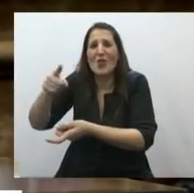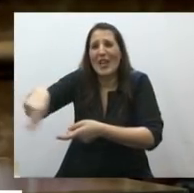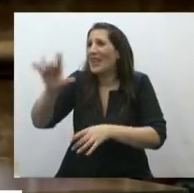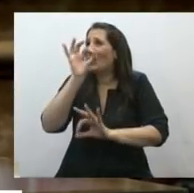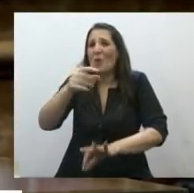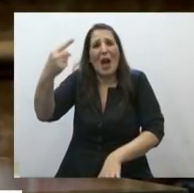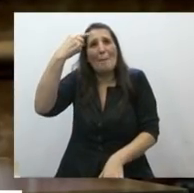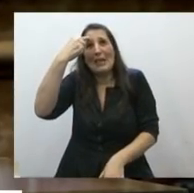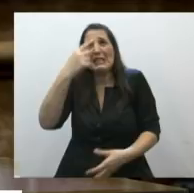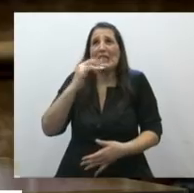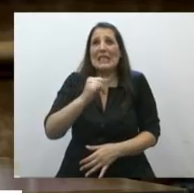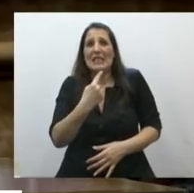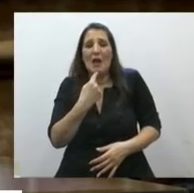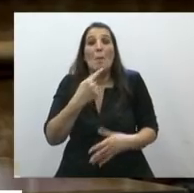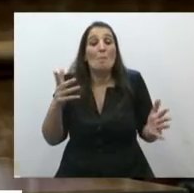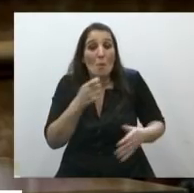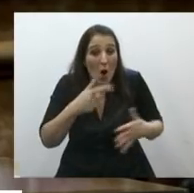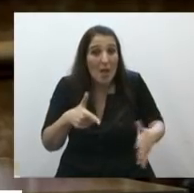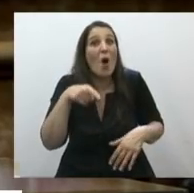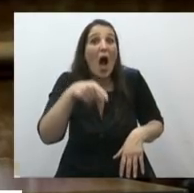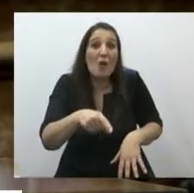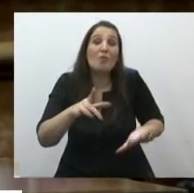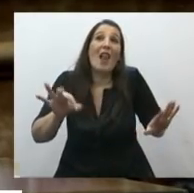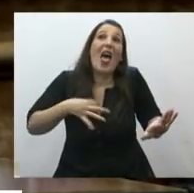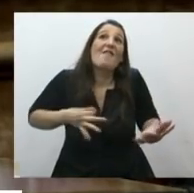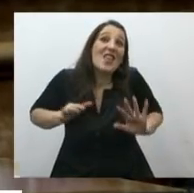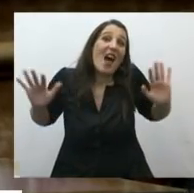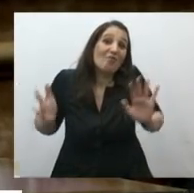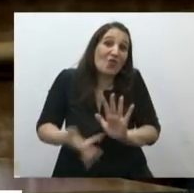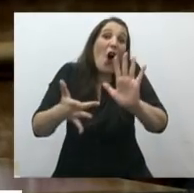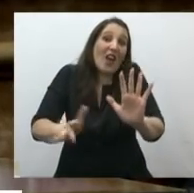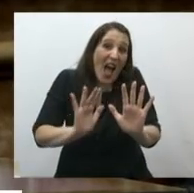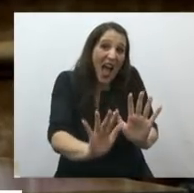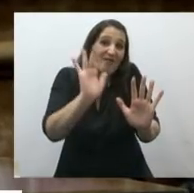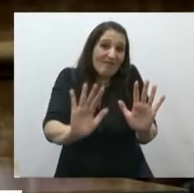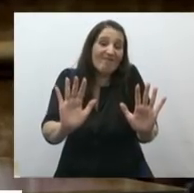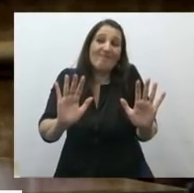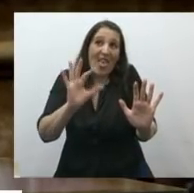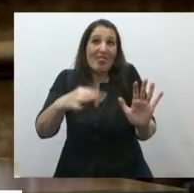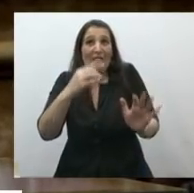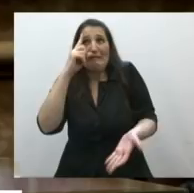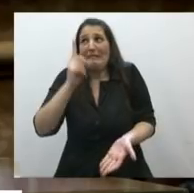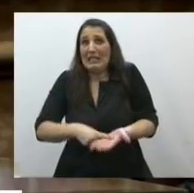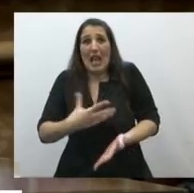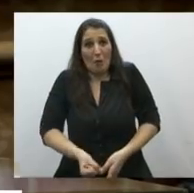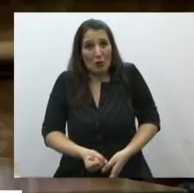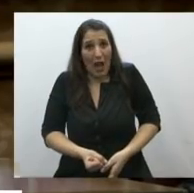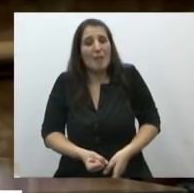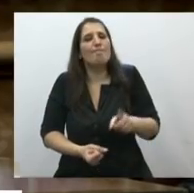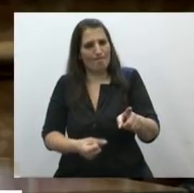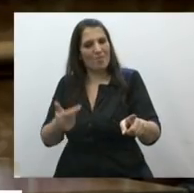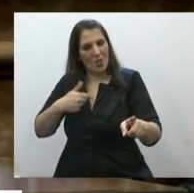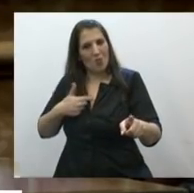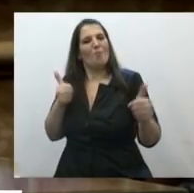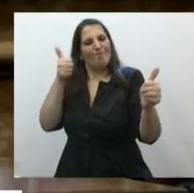pensarlo. Pero si por las vicisitudes o las malditas vueltas de la vida, alguna vez estás en ese lugar y decidís abortar, lucharé